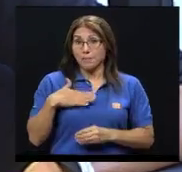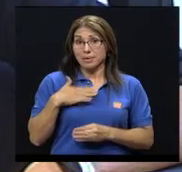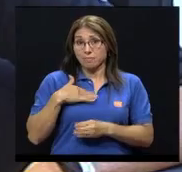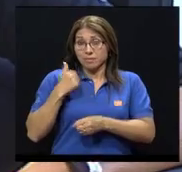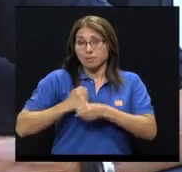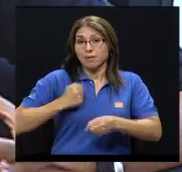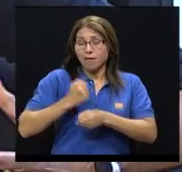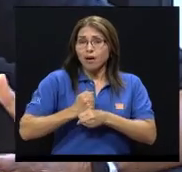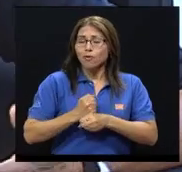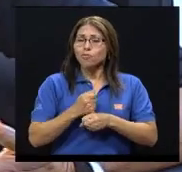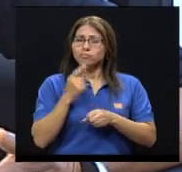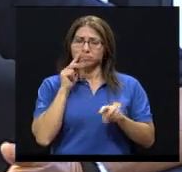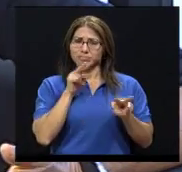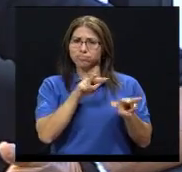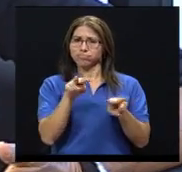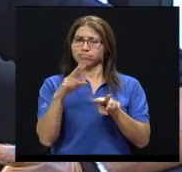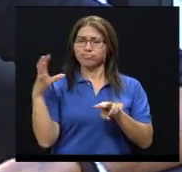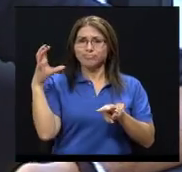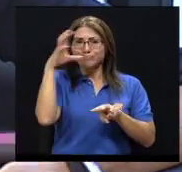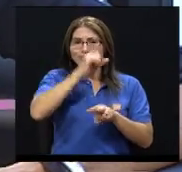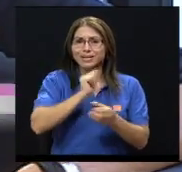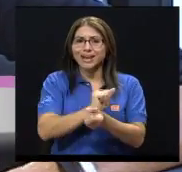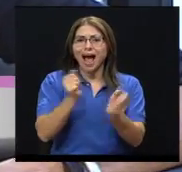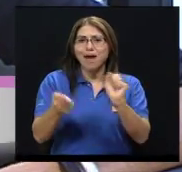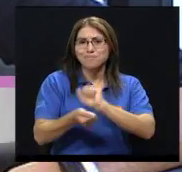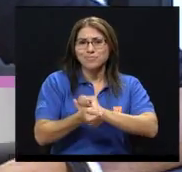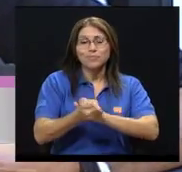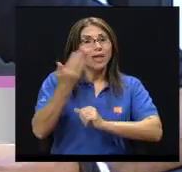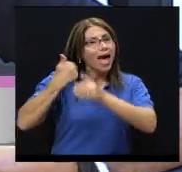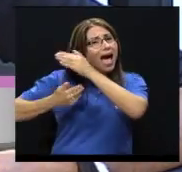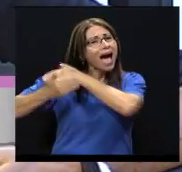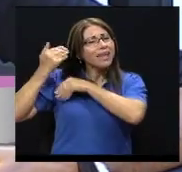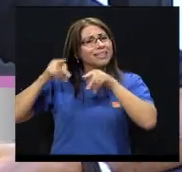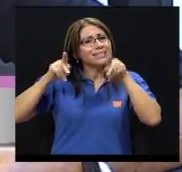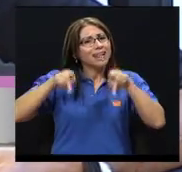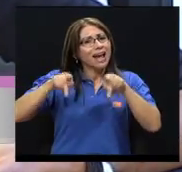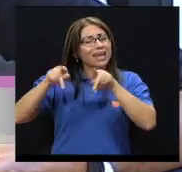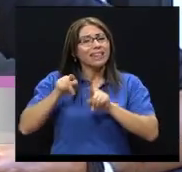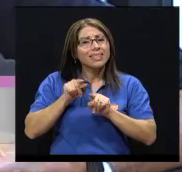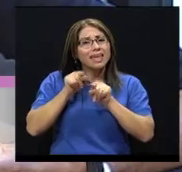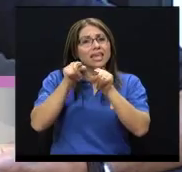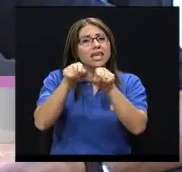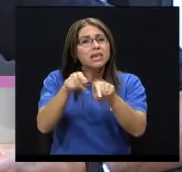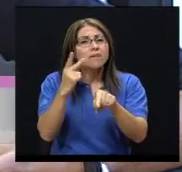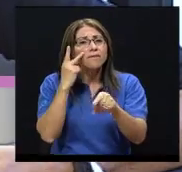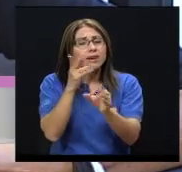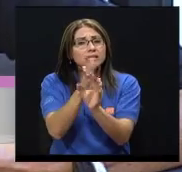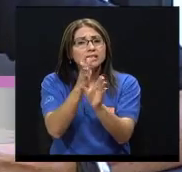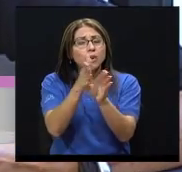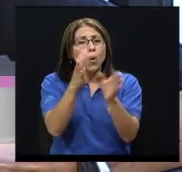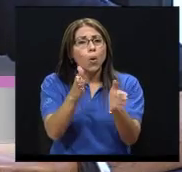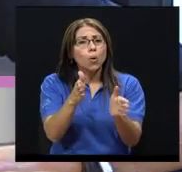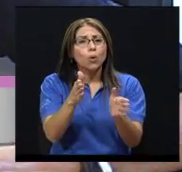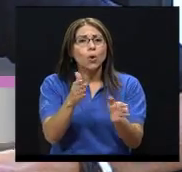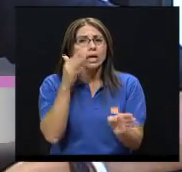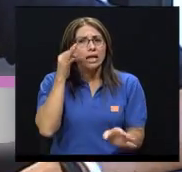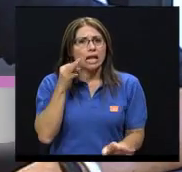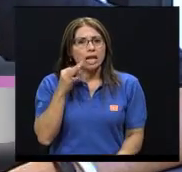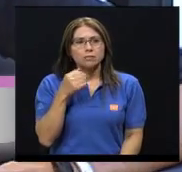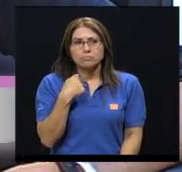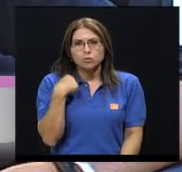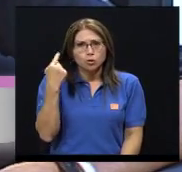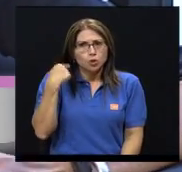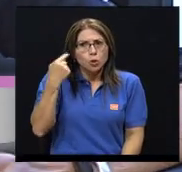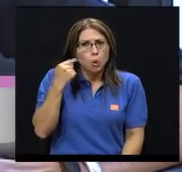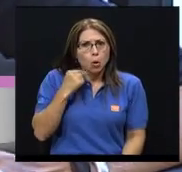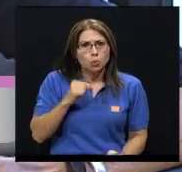práctica profesional me ha tocado ver el cambio. sea, ver desde cómo la gente llegaba al psicólogo con un prejuicio terrible de